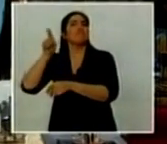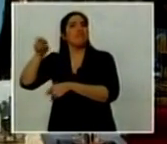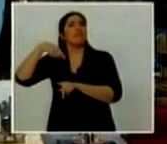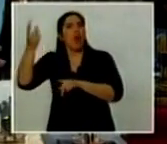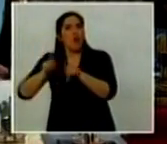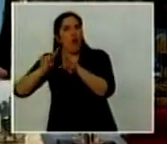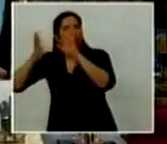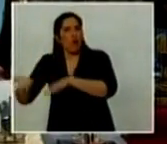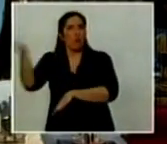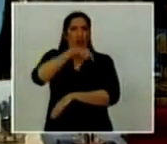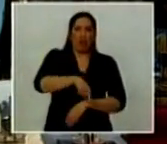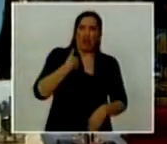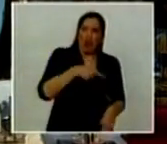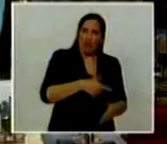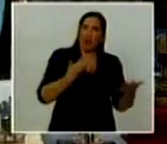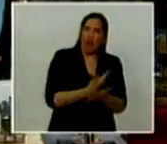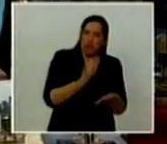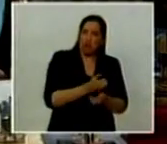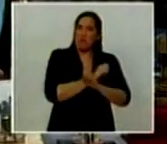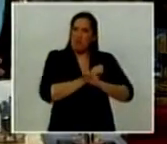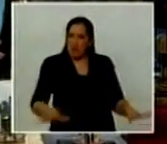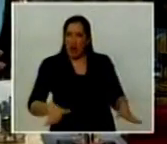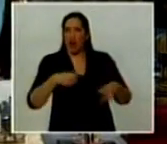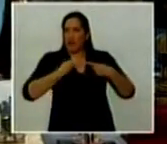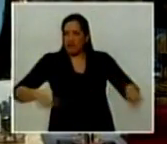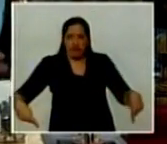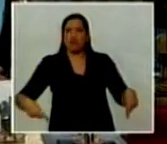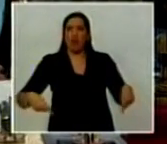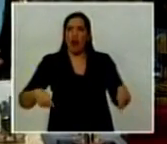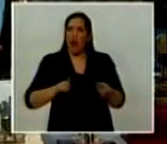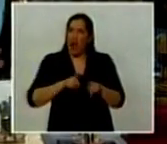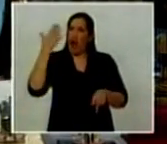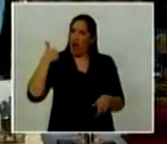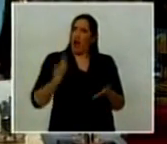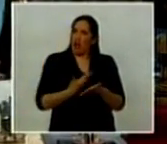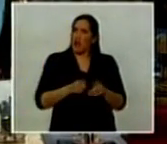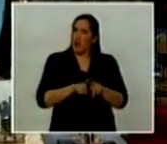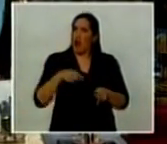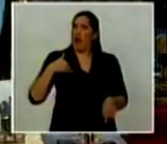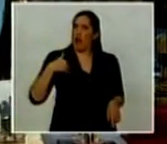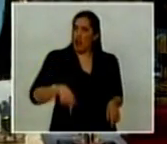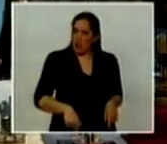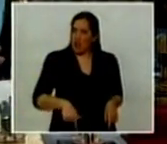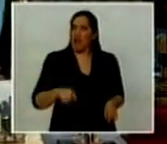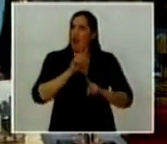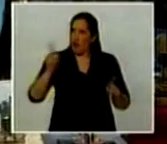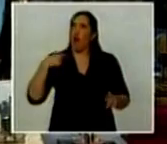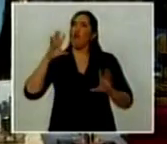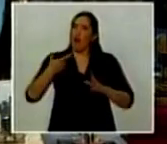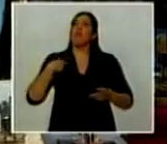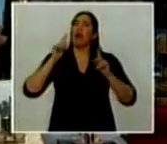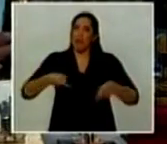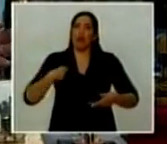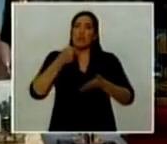por las mismas injusticias, por las mismas miserabilidades que tuvimos que atravesar nosotros los argentinos. Es importante